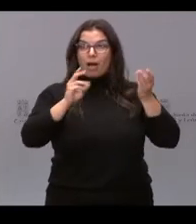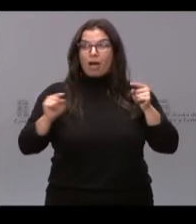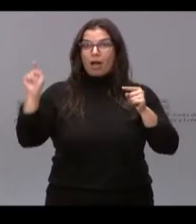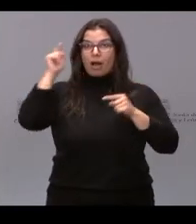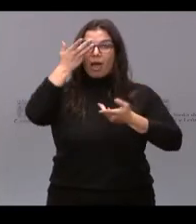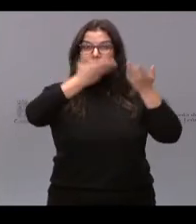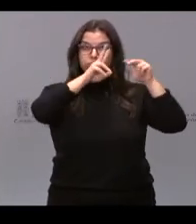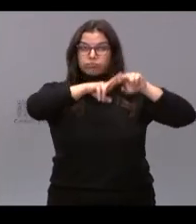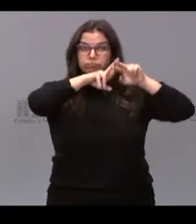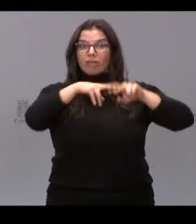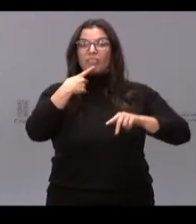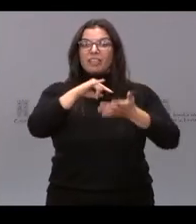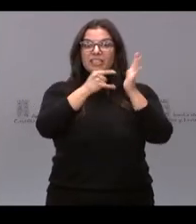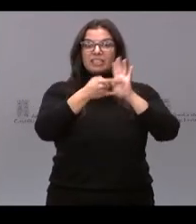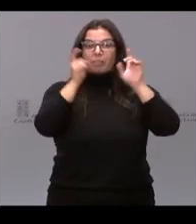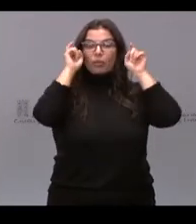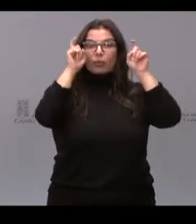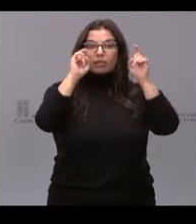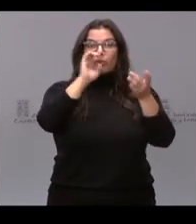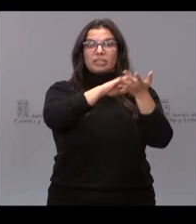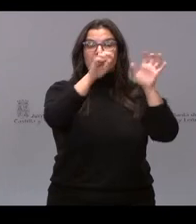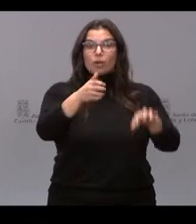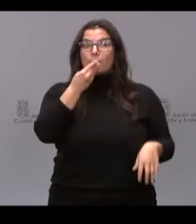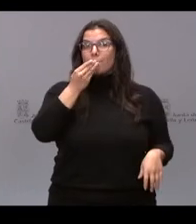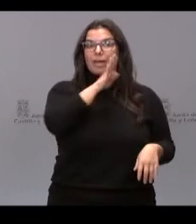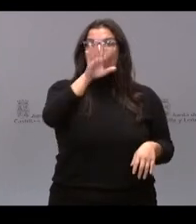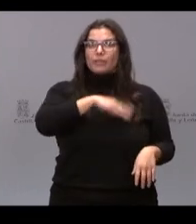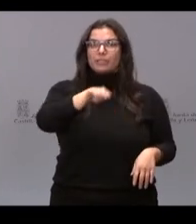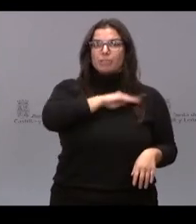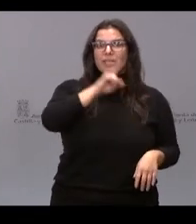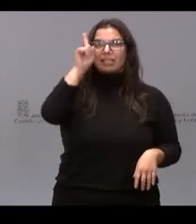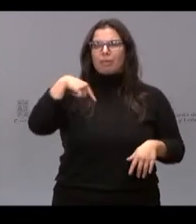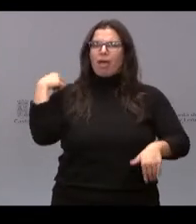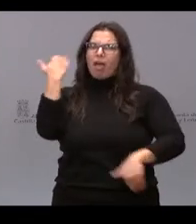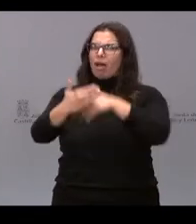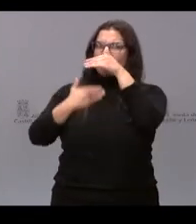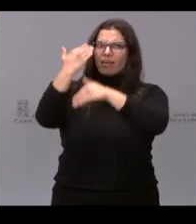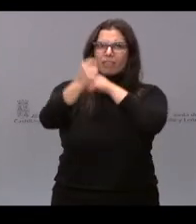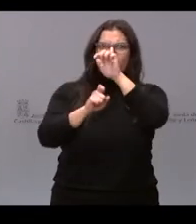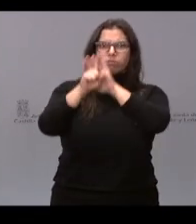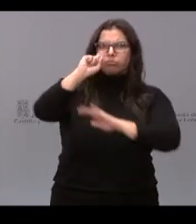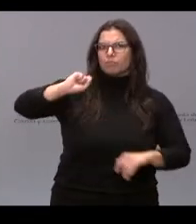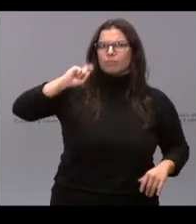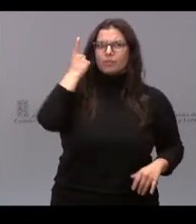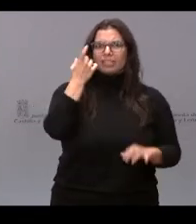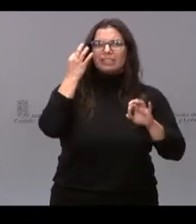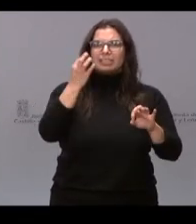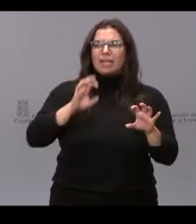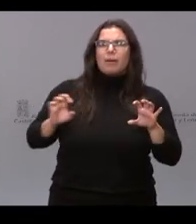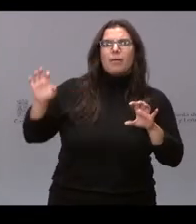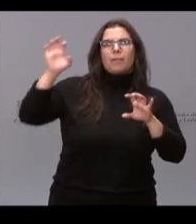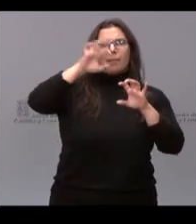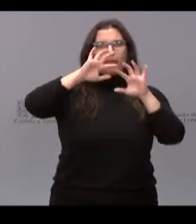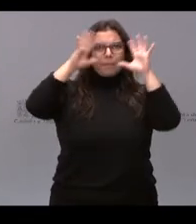Castilla y León no solo es el mejor de España, sino que es uno de los más avanzados y de mayor desarrollo y progreso de toda